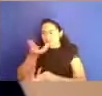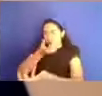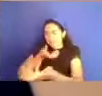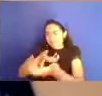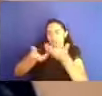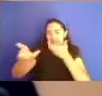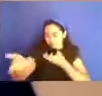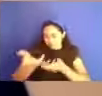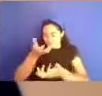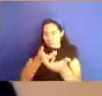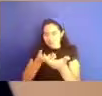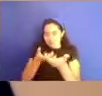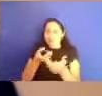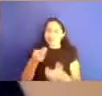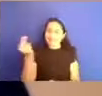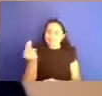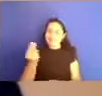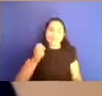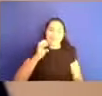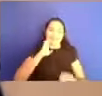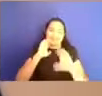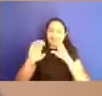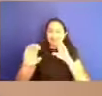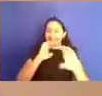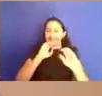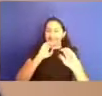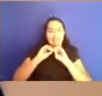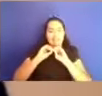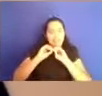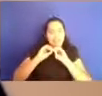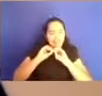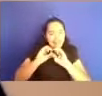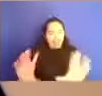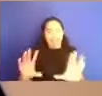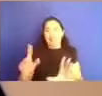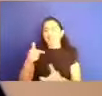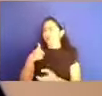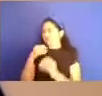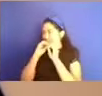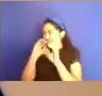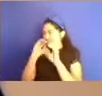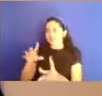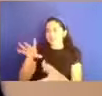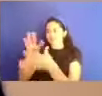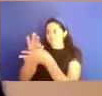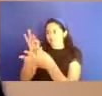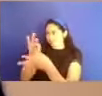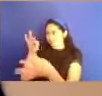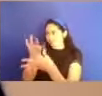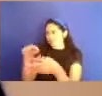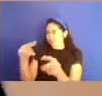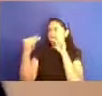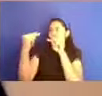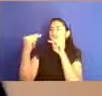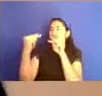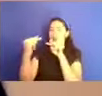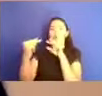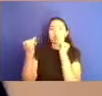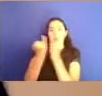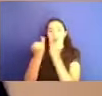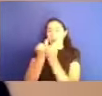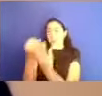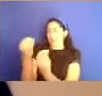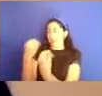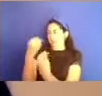Esta, acuérdense, la comunicación clara, directa, congruente y retroalimentada. ¿No? Me parece que sí es muy importante,